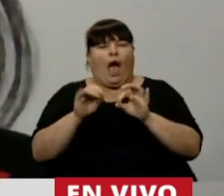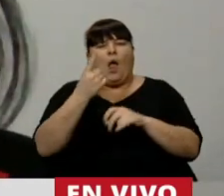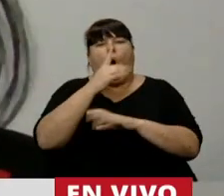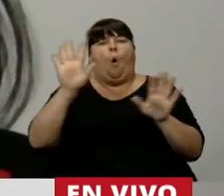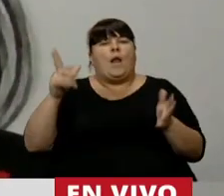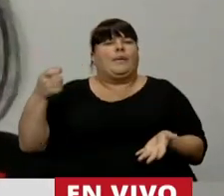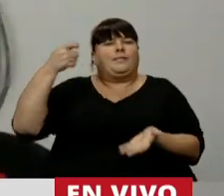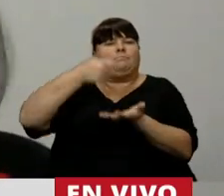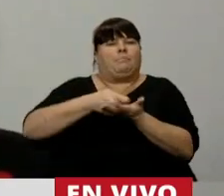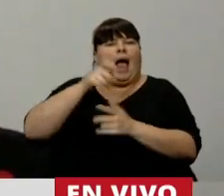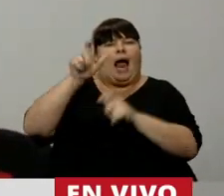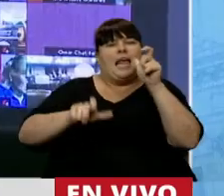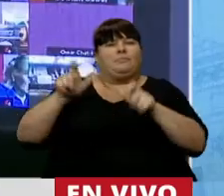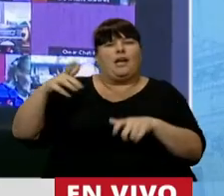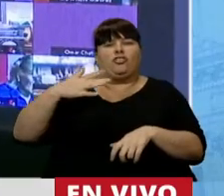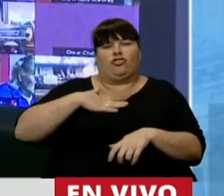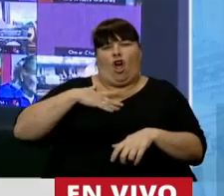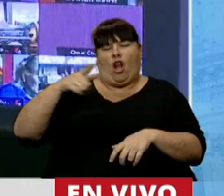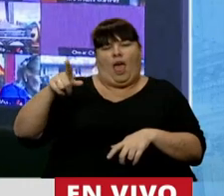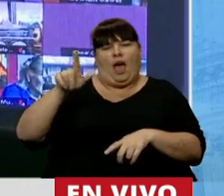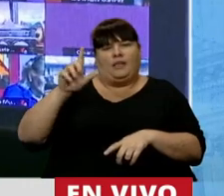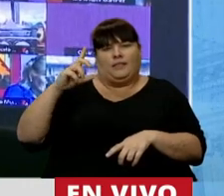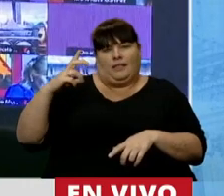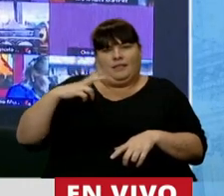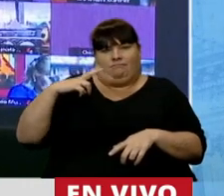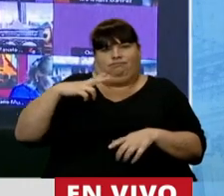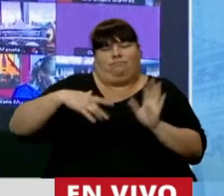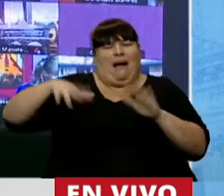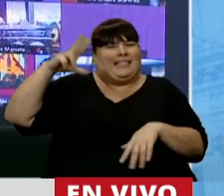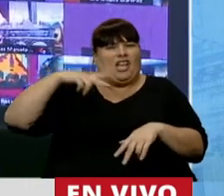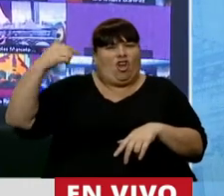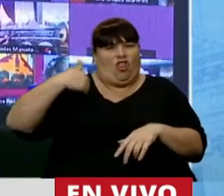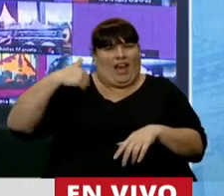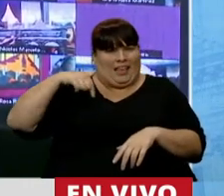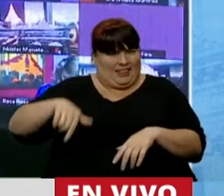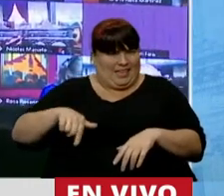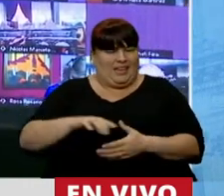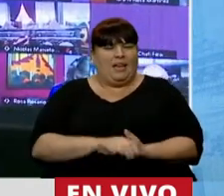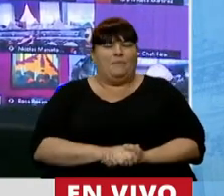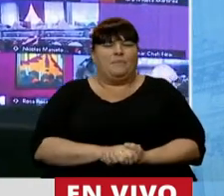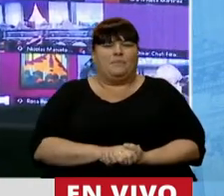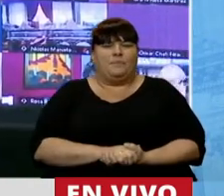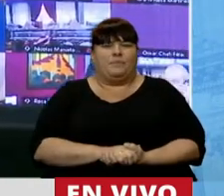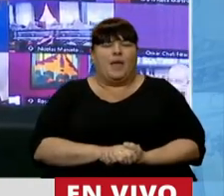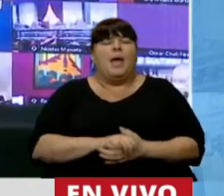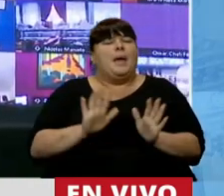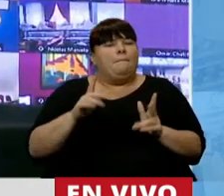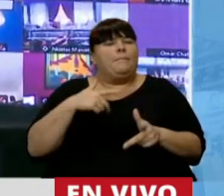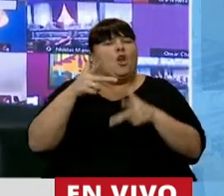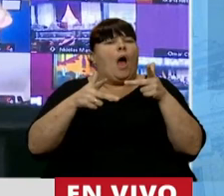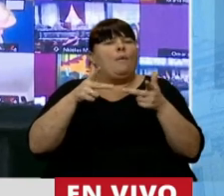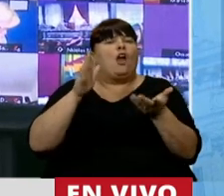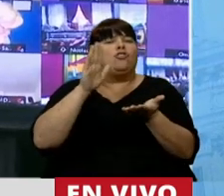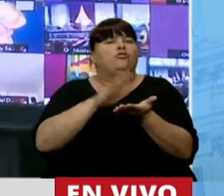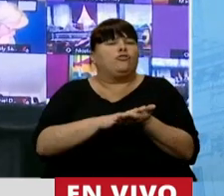única vez van a aportar las personas físicas con los patrimonios más grandes de este país, de nuestro país, pero sí quiero